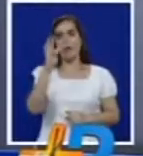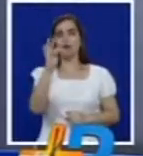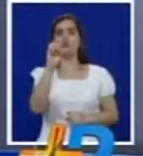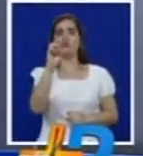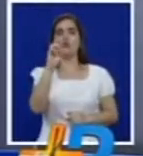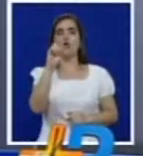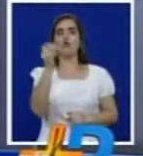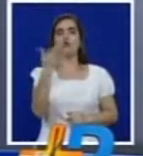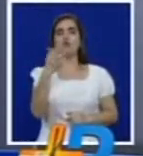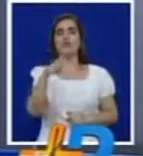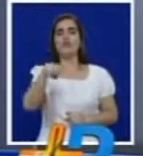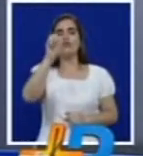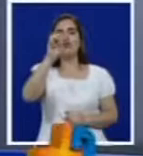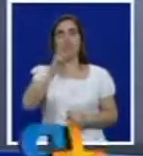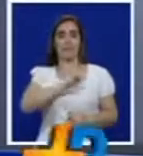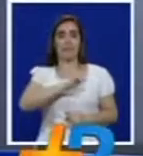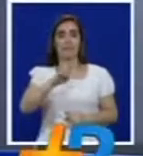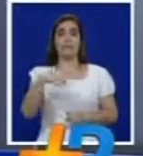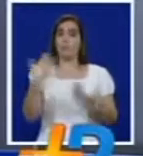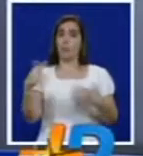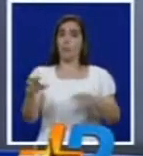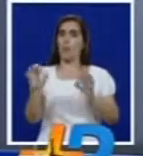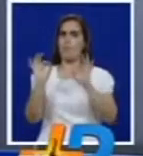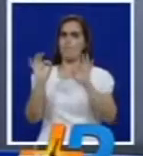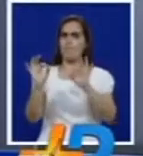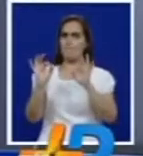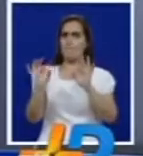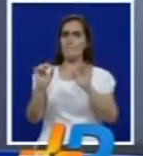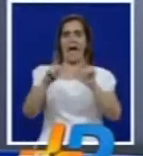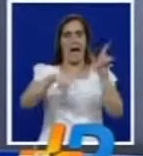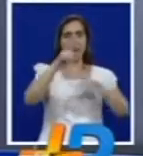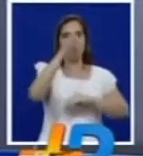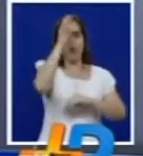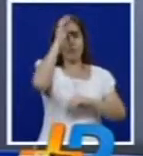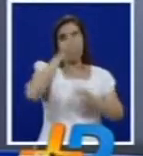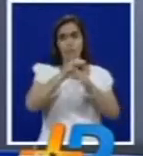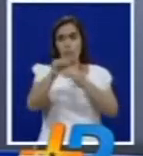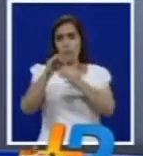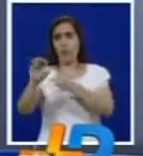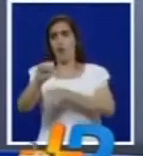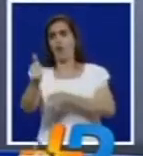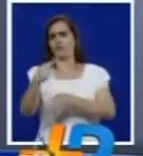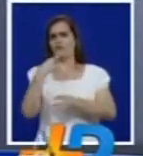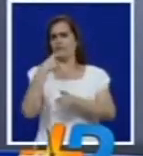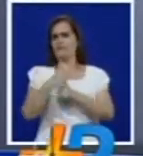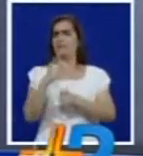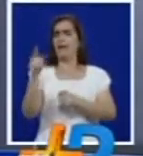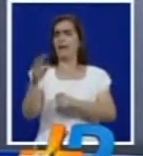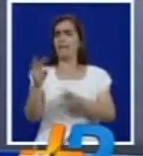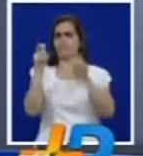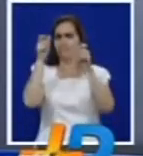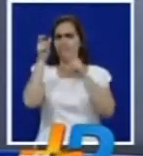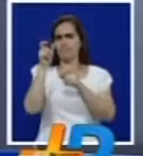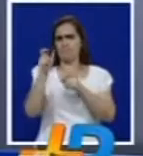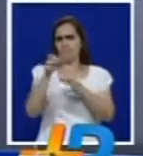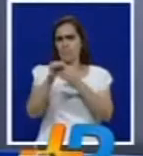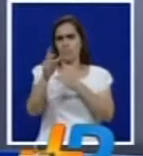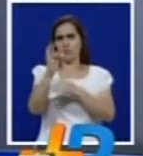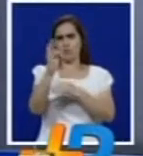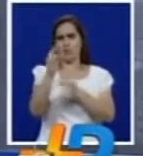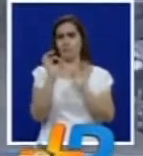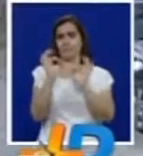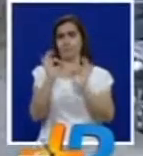norte del valle es un ejemplo de eficiencia en medio de la crisis que viven muchos centros asistenciales de la región Gustavo Andrés González con el informe